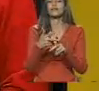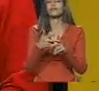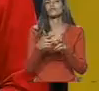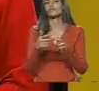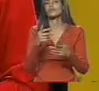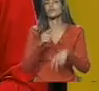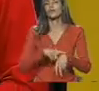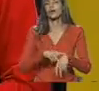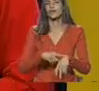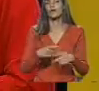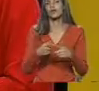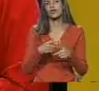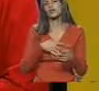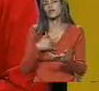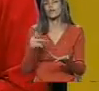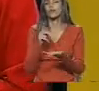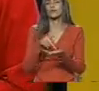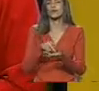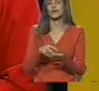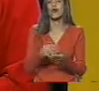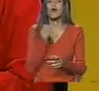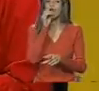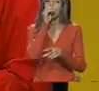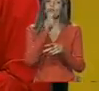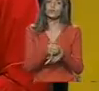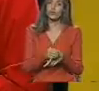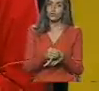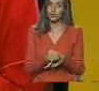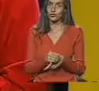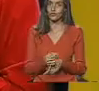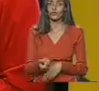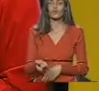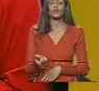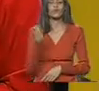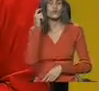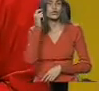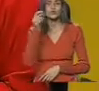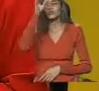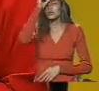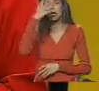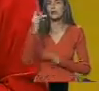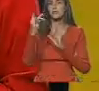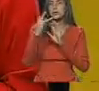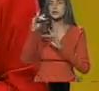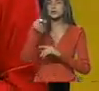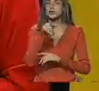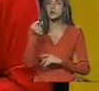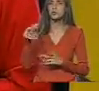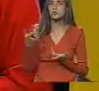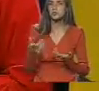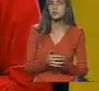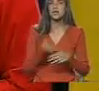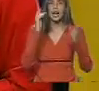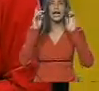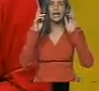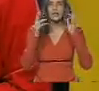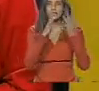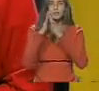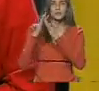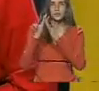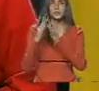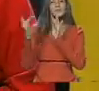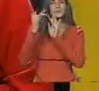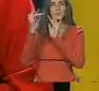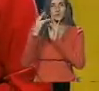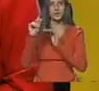usuarios participen. Yo quiero escuchar la opinión de Lilian Cabrera. No sé si la tienen a Lilian ya en el aire. Vamos a hacer